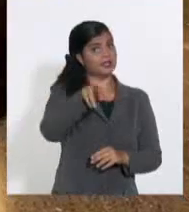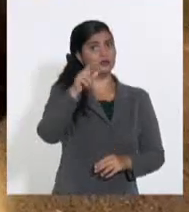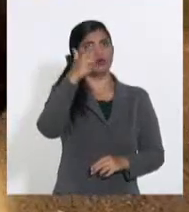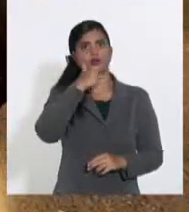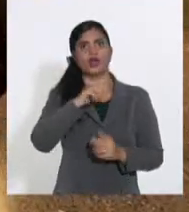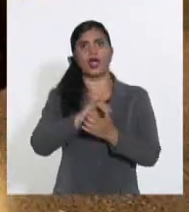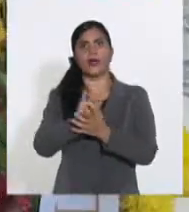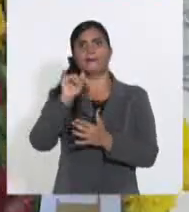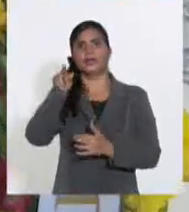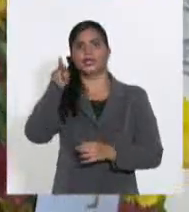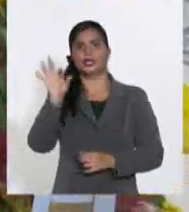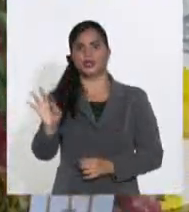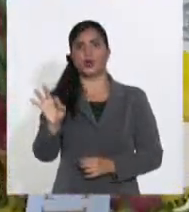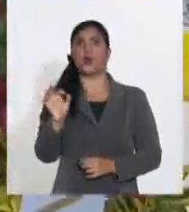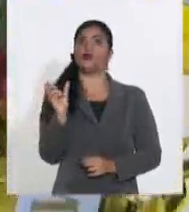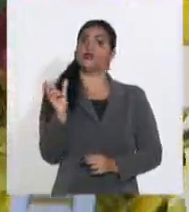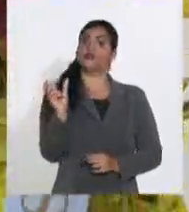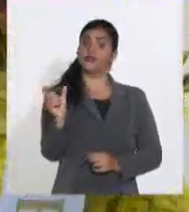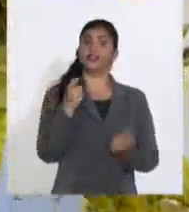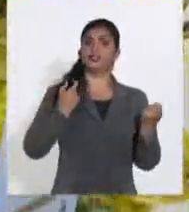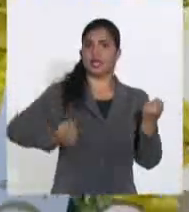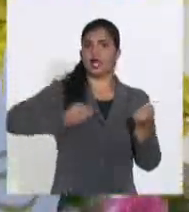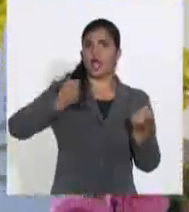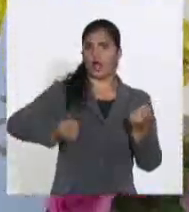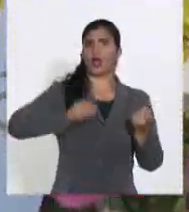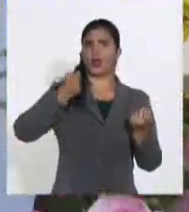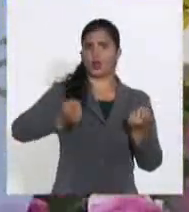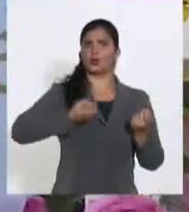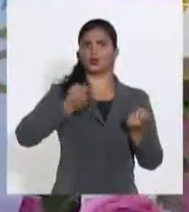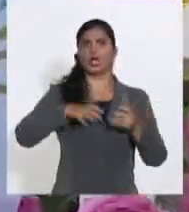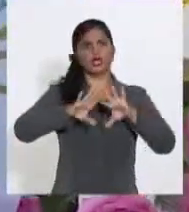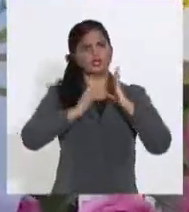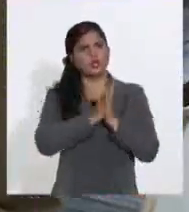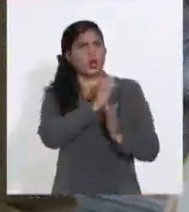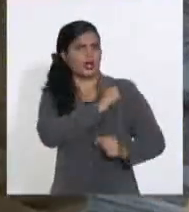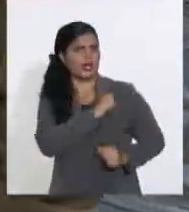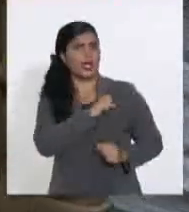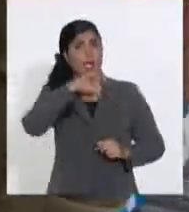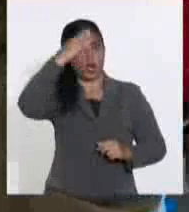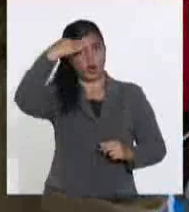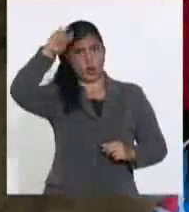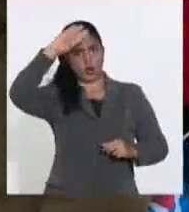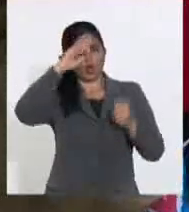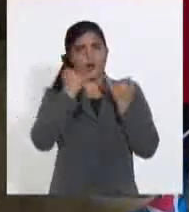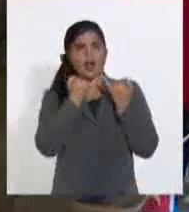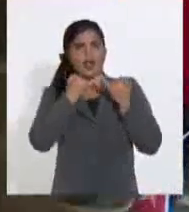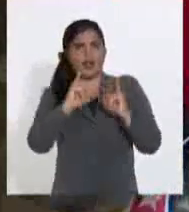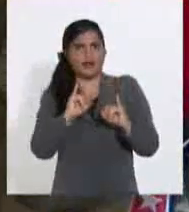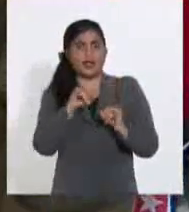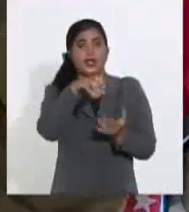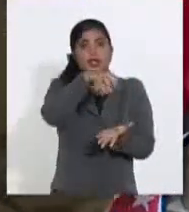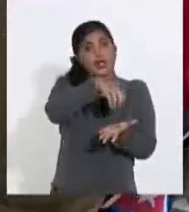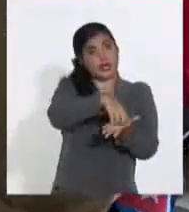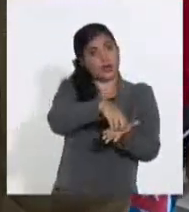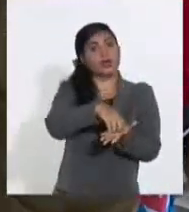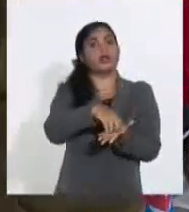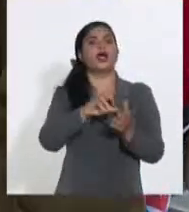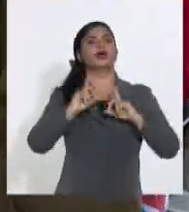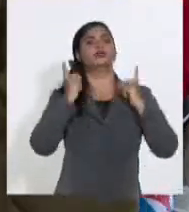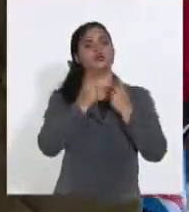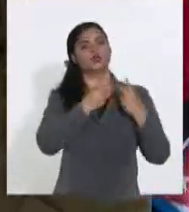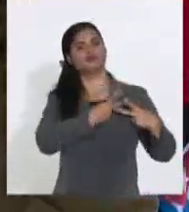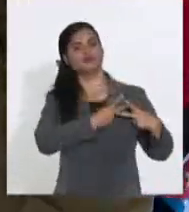retórica de una gesta que trajo consigo a héroes y mártires, los del Moncada. En el sitio dedicado al tributo eterno a los jóvenes